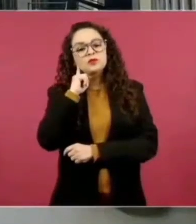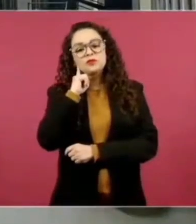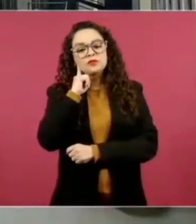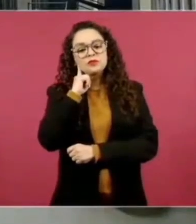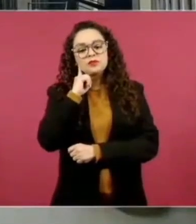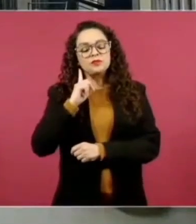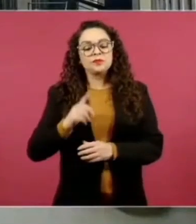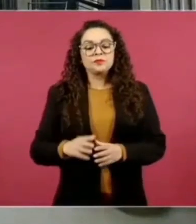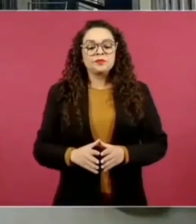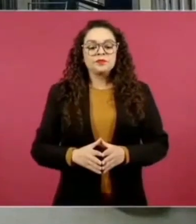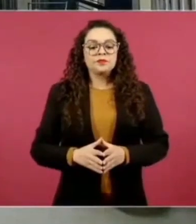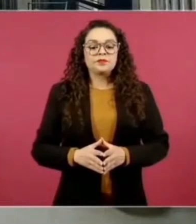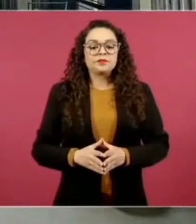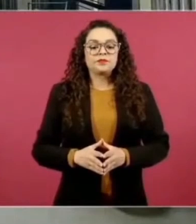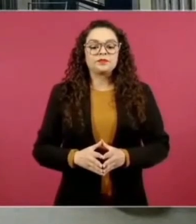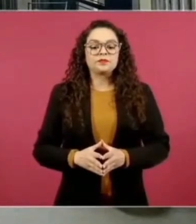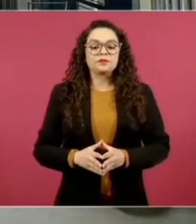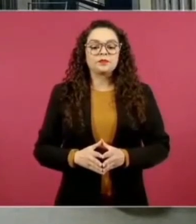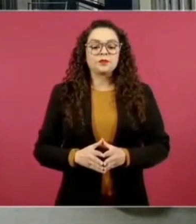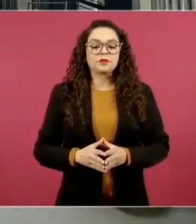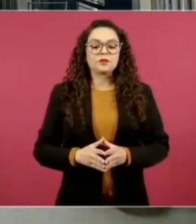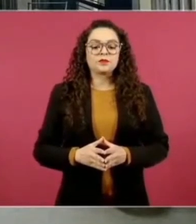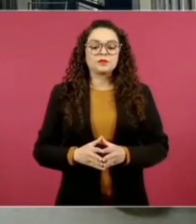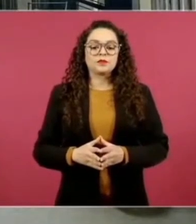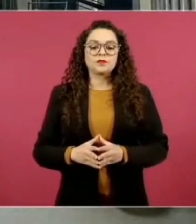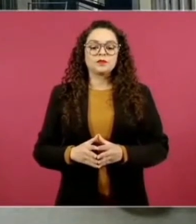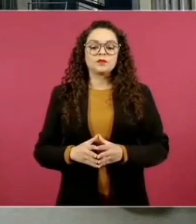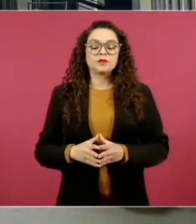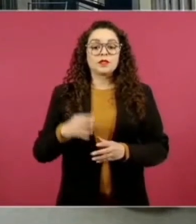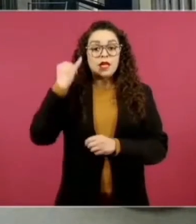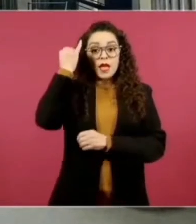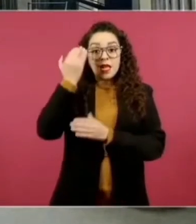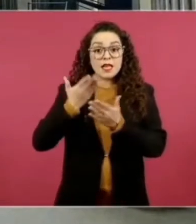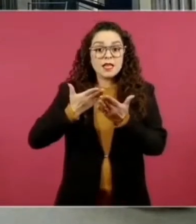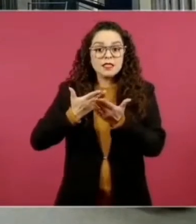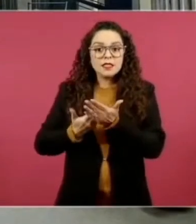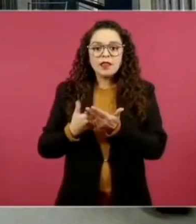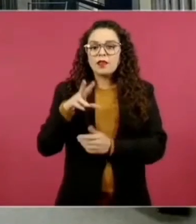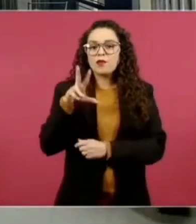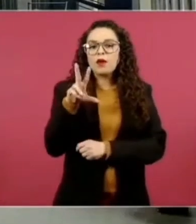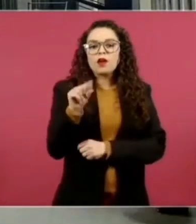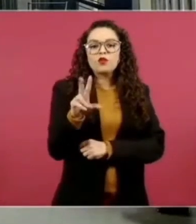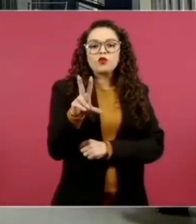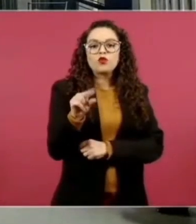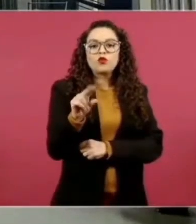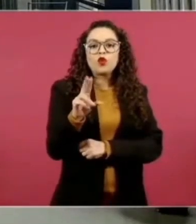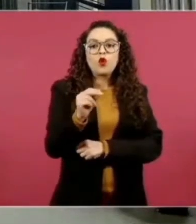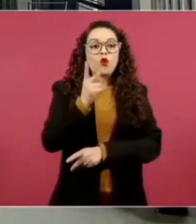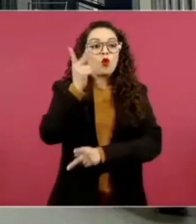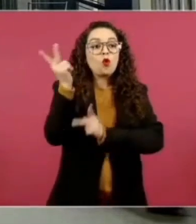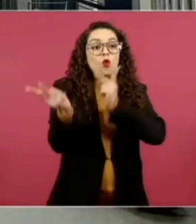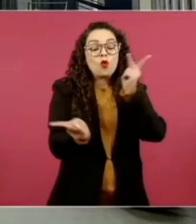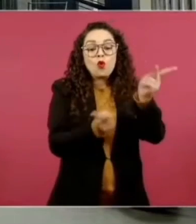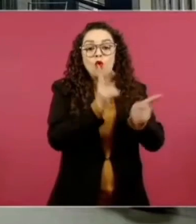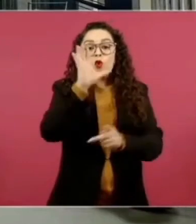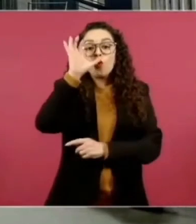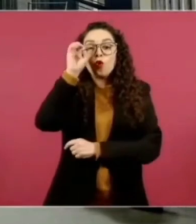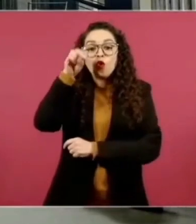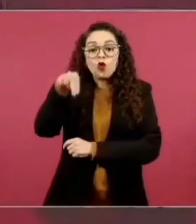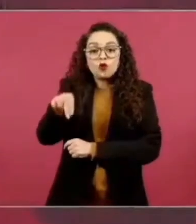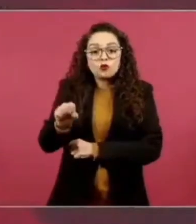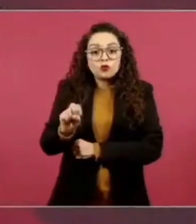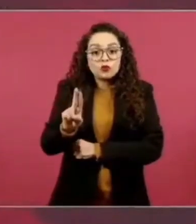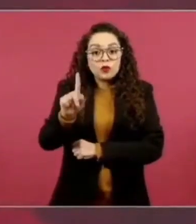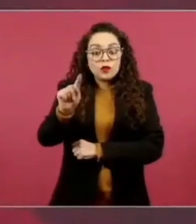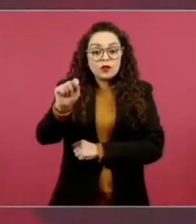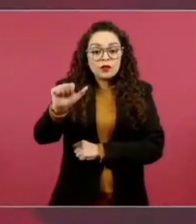pero no es iniciativa, es una consulta esta. Lo otro sí